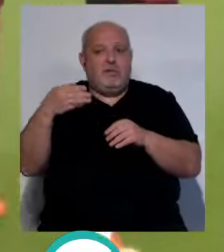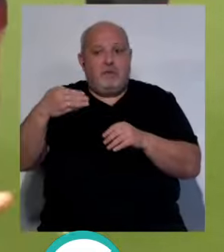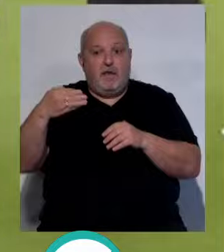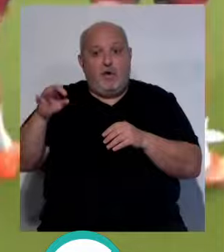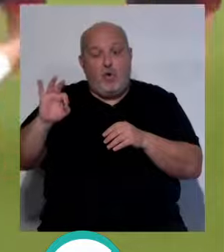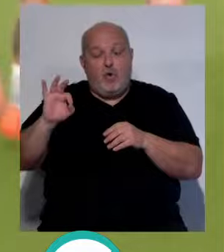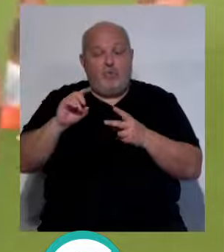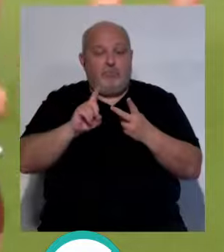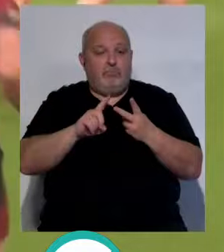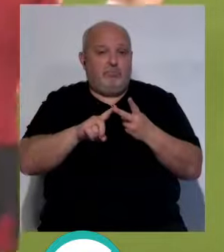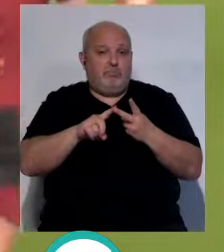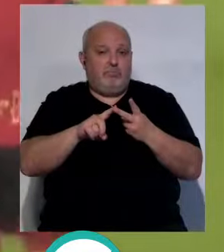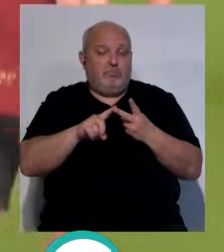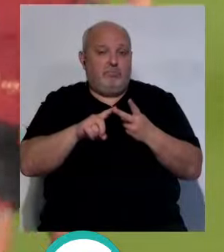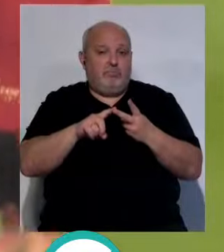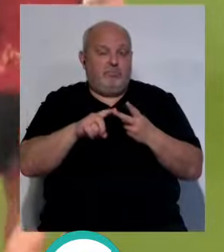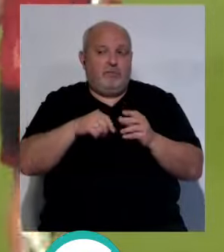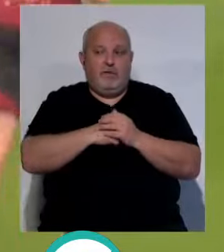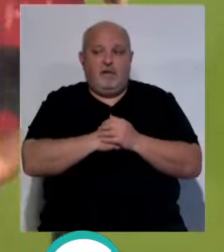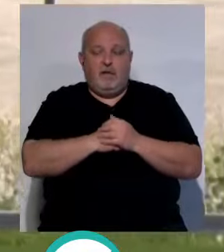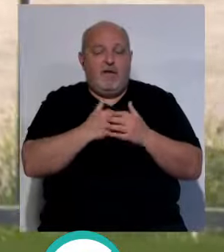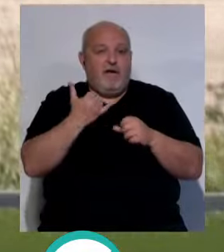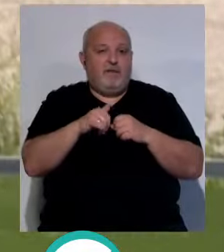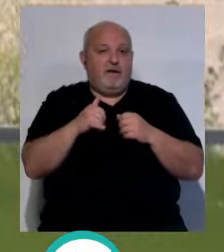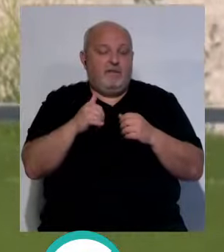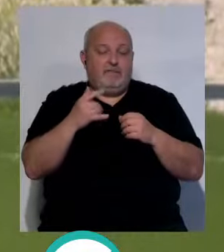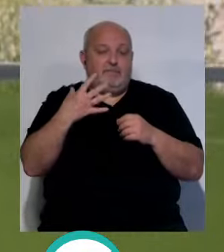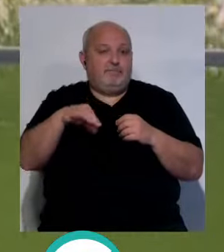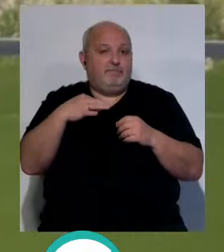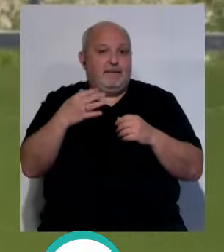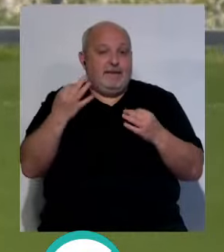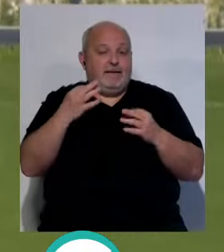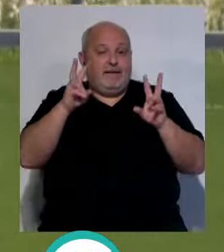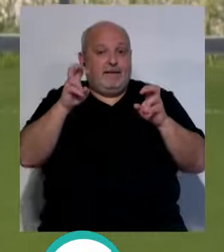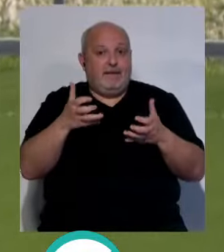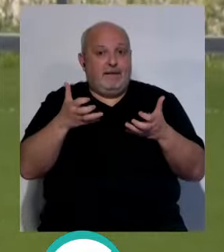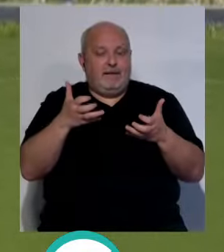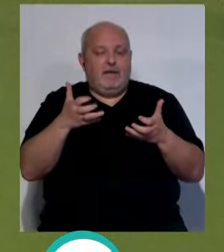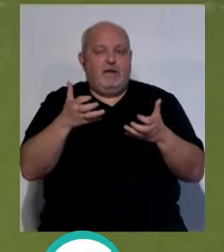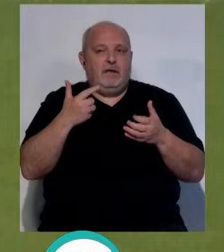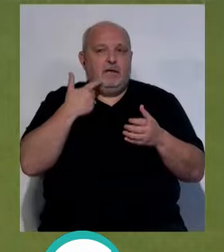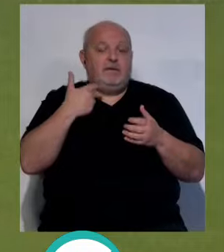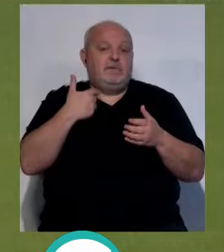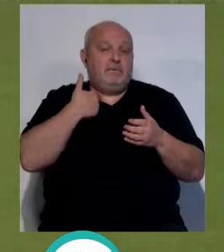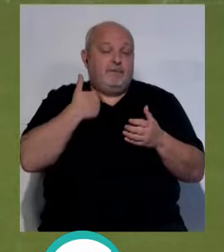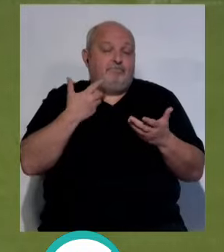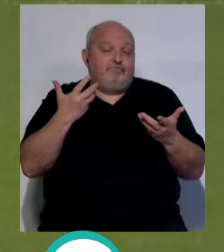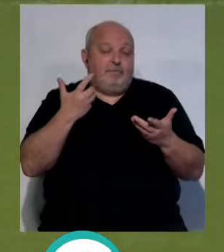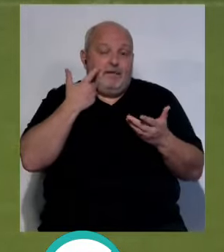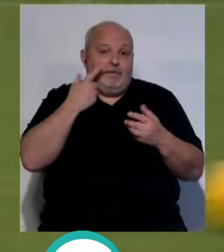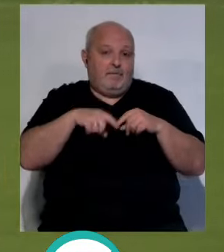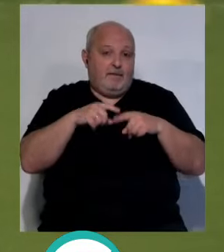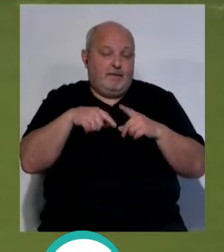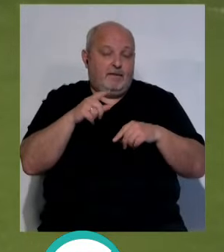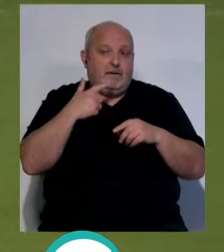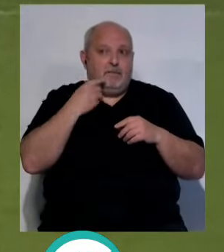directamente... ...o bien de el Cádiz Mirandilla... ...bueno, pues lo único... ...que puede pasar además de ganar... ...es que se pierda, claro... ...y eso hará